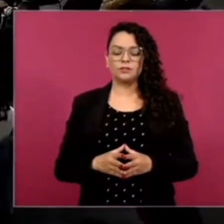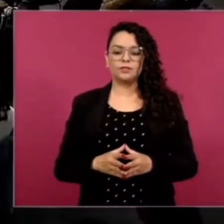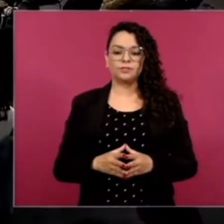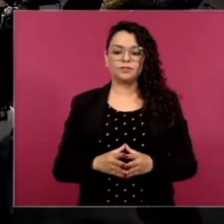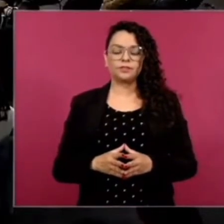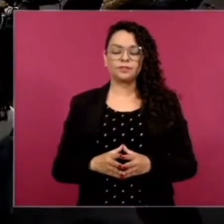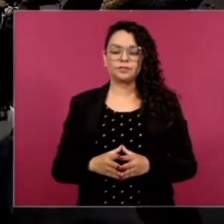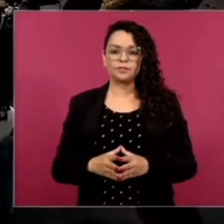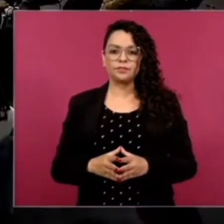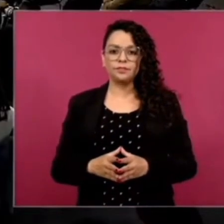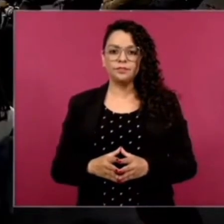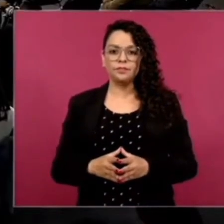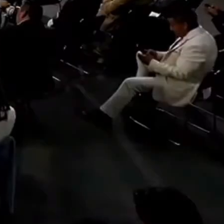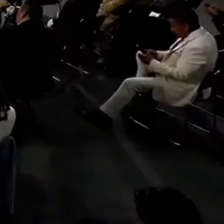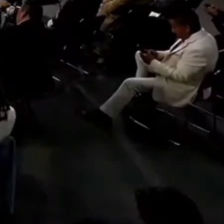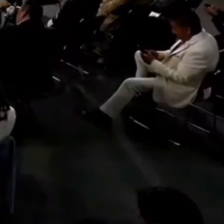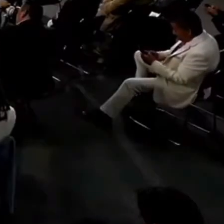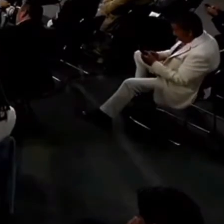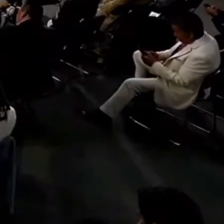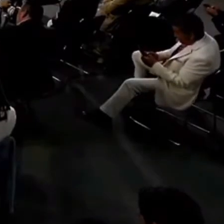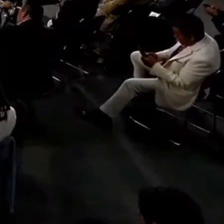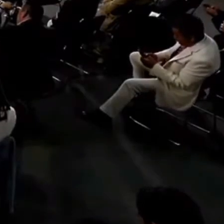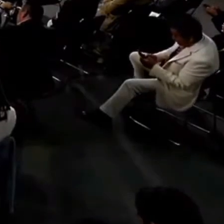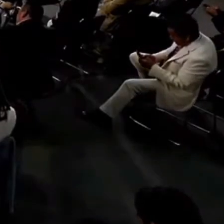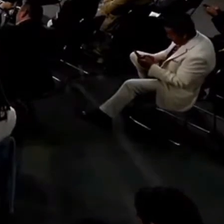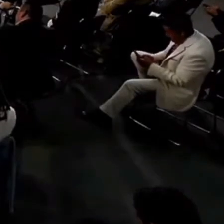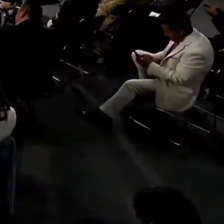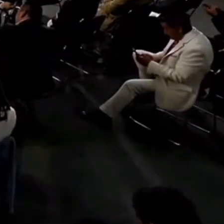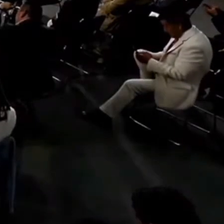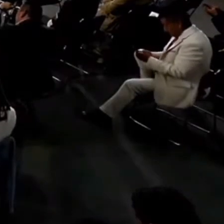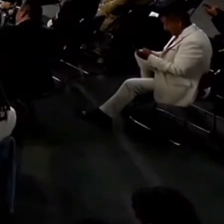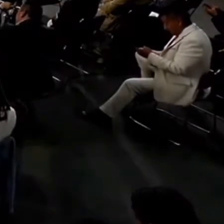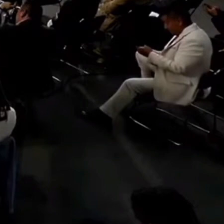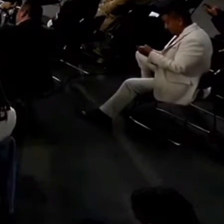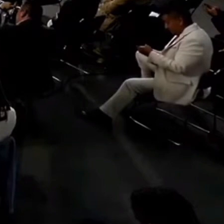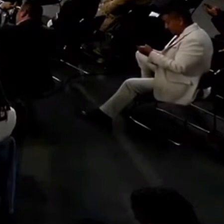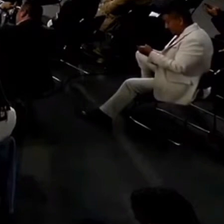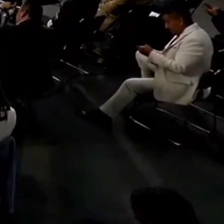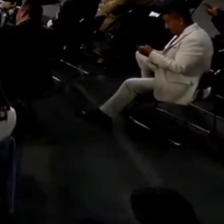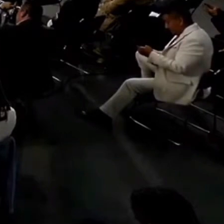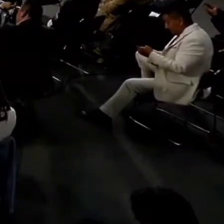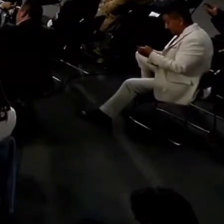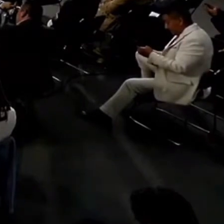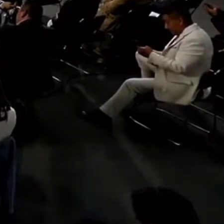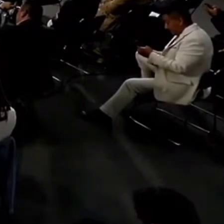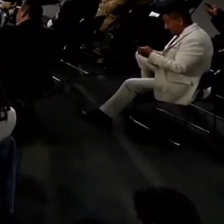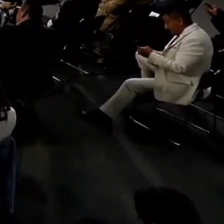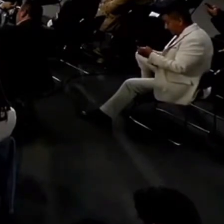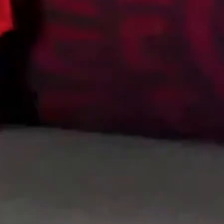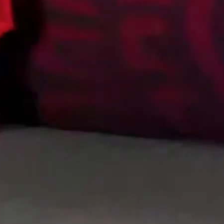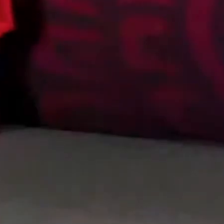Conozco esa presa de Chicoacén